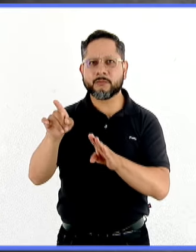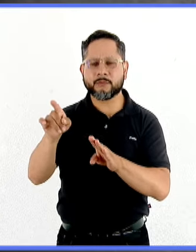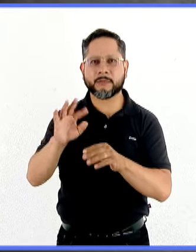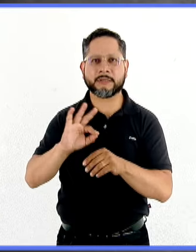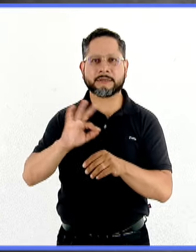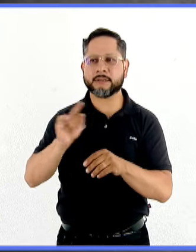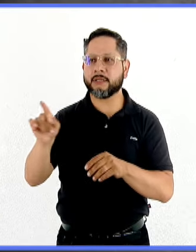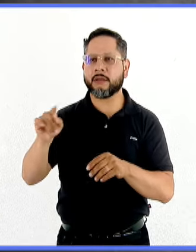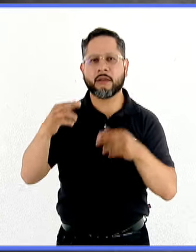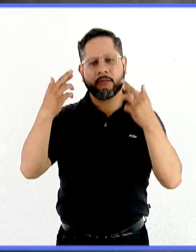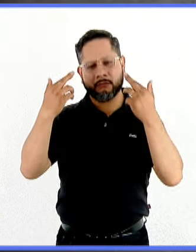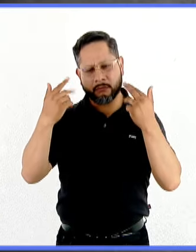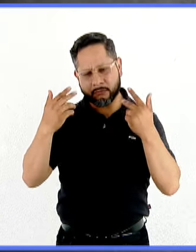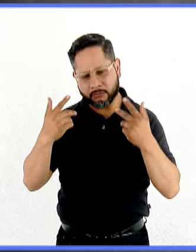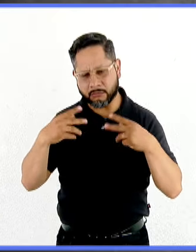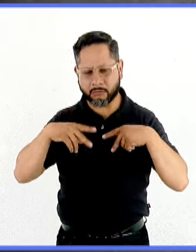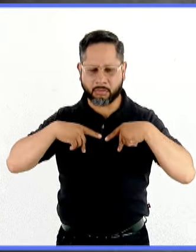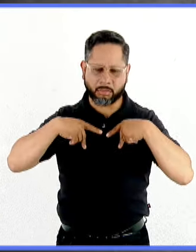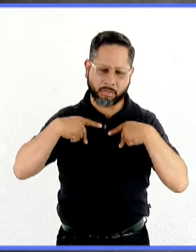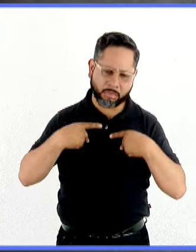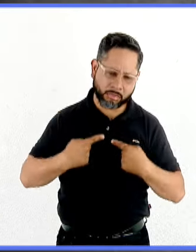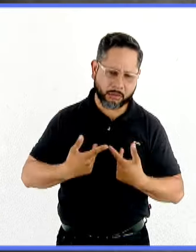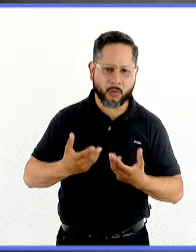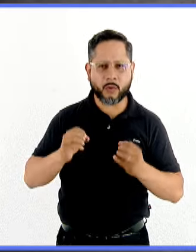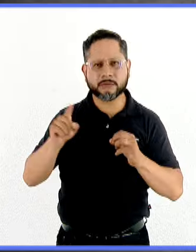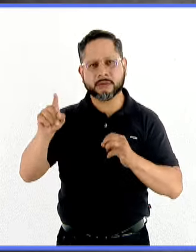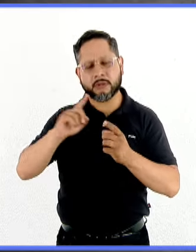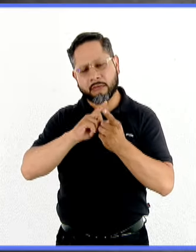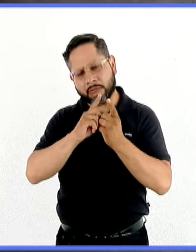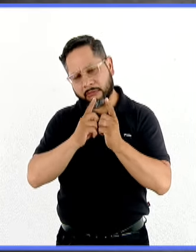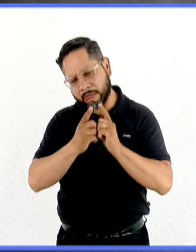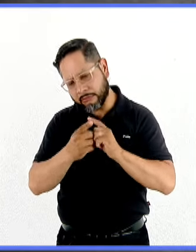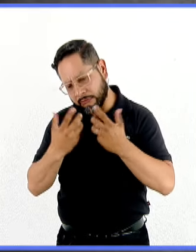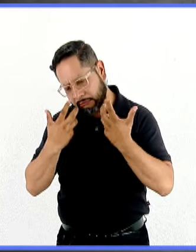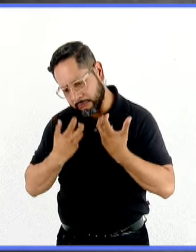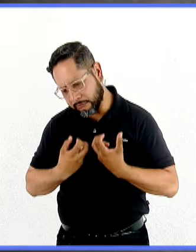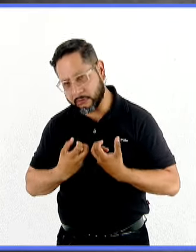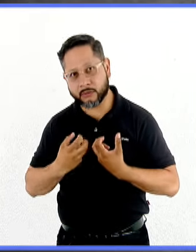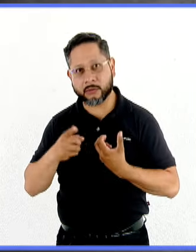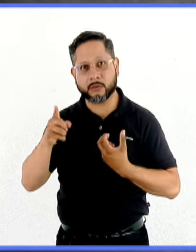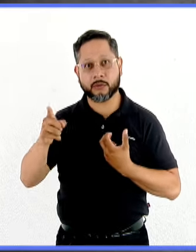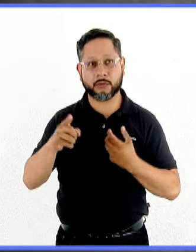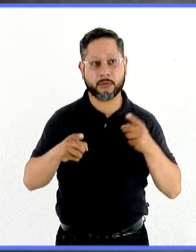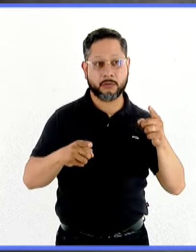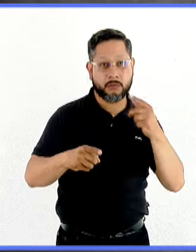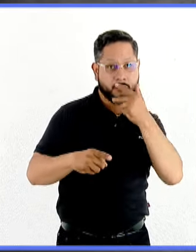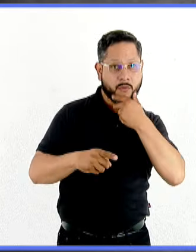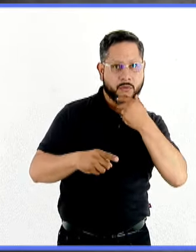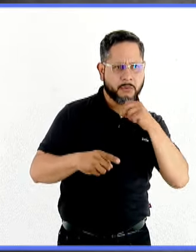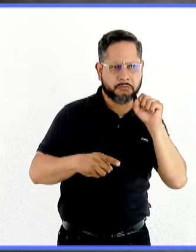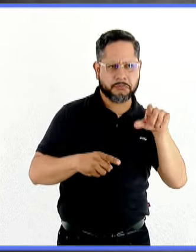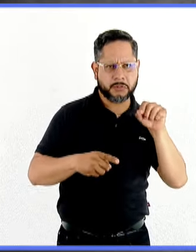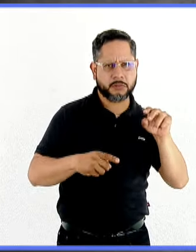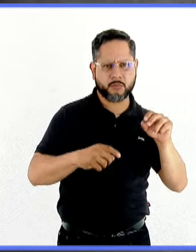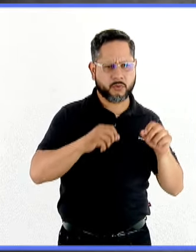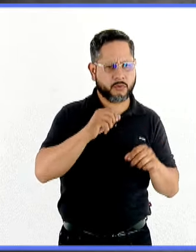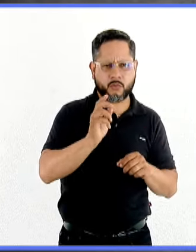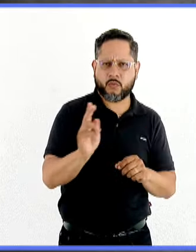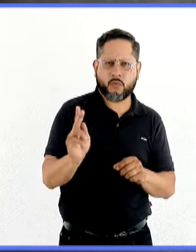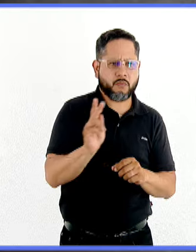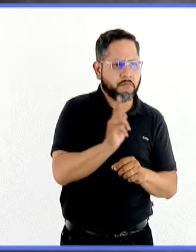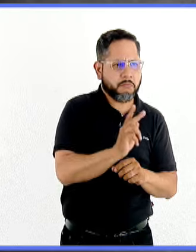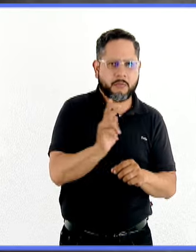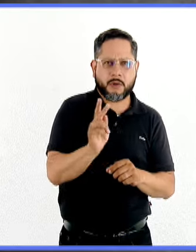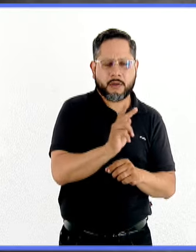depresivas. Entonces, es muy común, a diferencia que en los varones usualmente, no es que no sea la depresión, en realidad es manifiesta